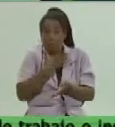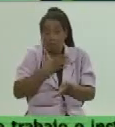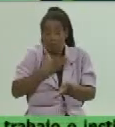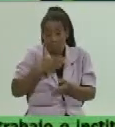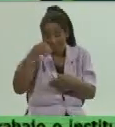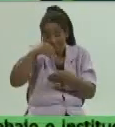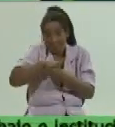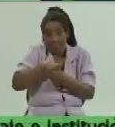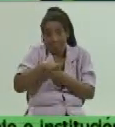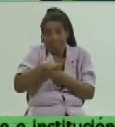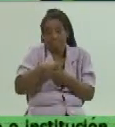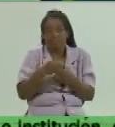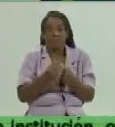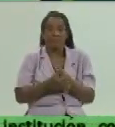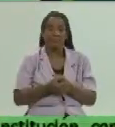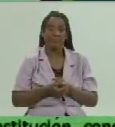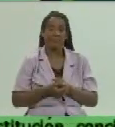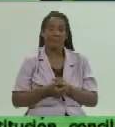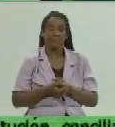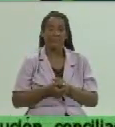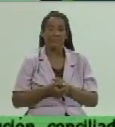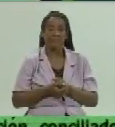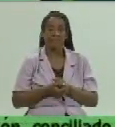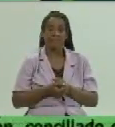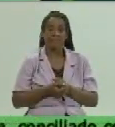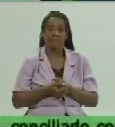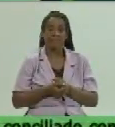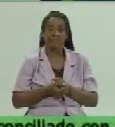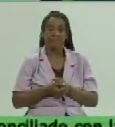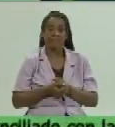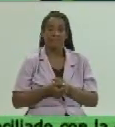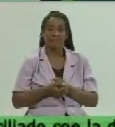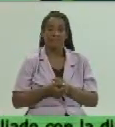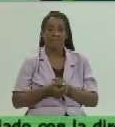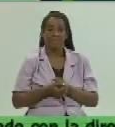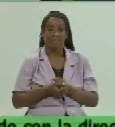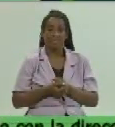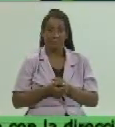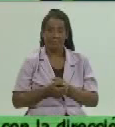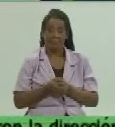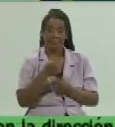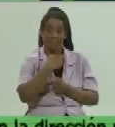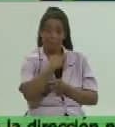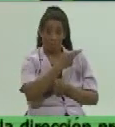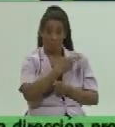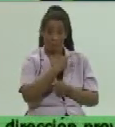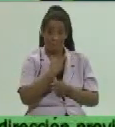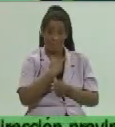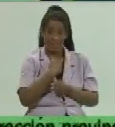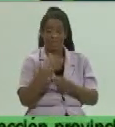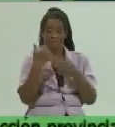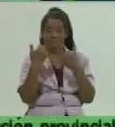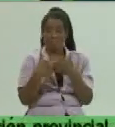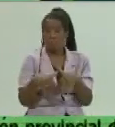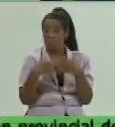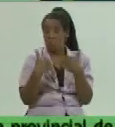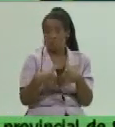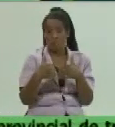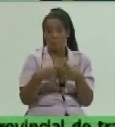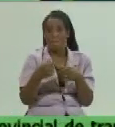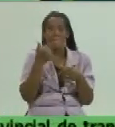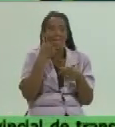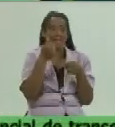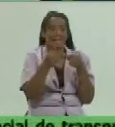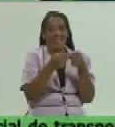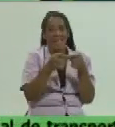de la implementación responsable de la implementación bueno los productos estarán más cerca de la aprobación